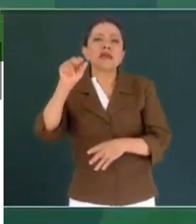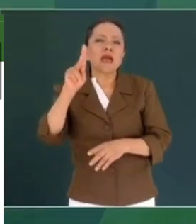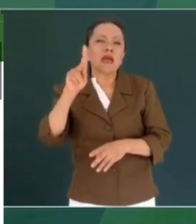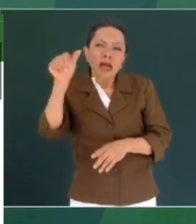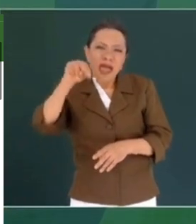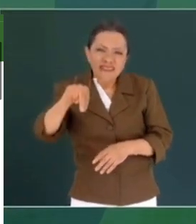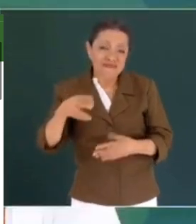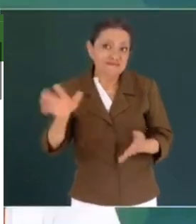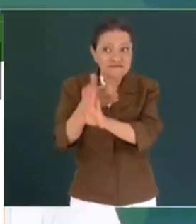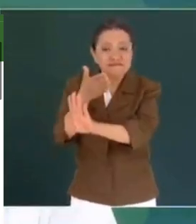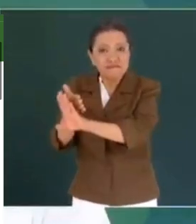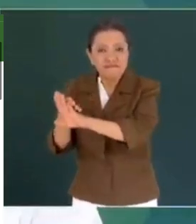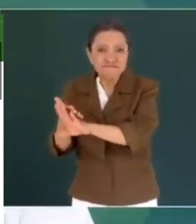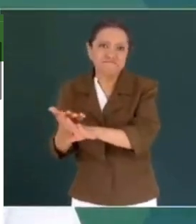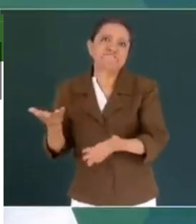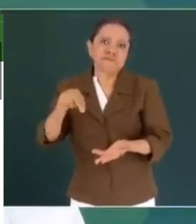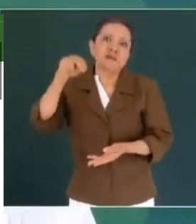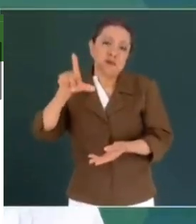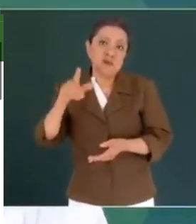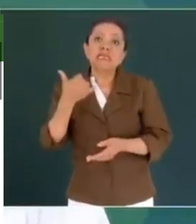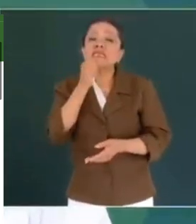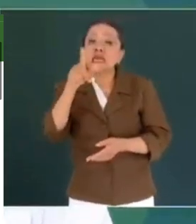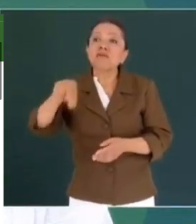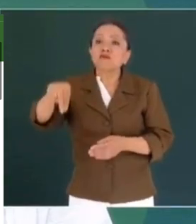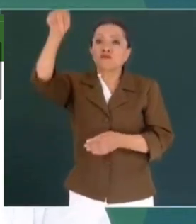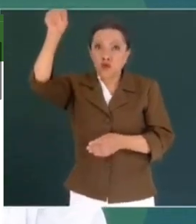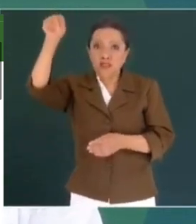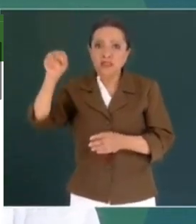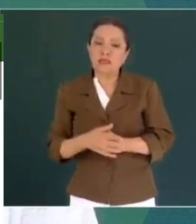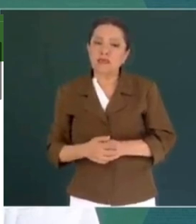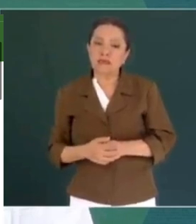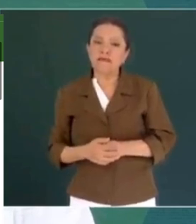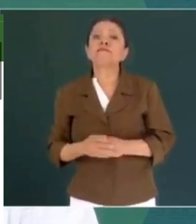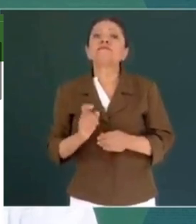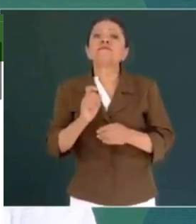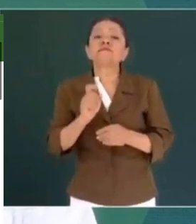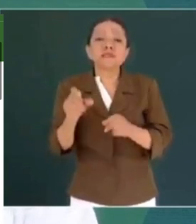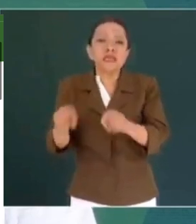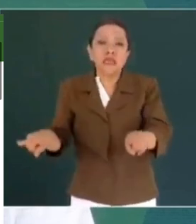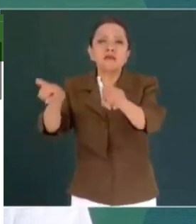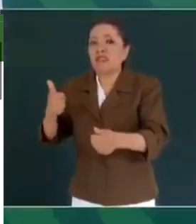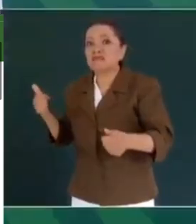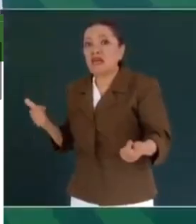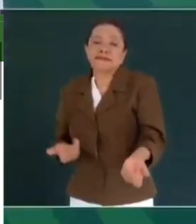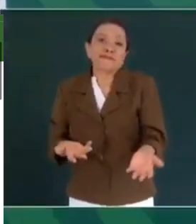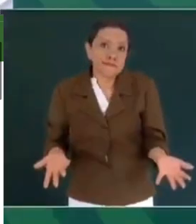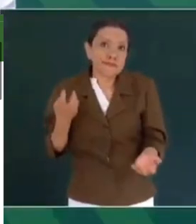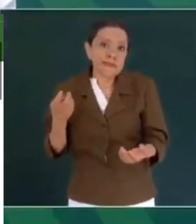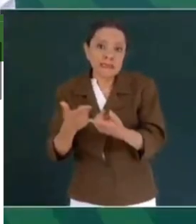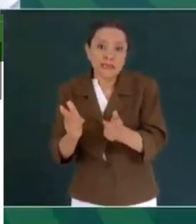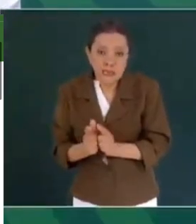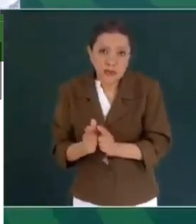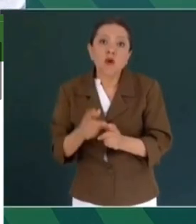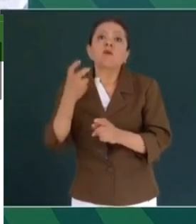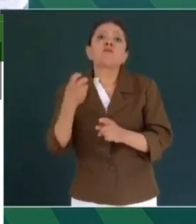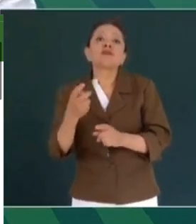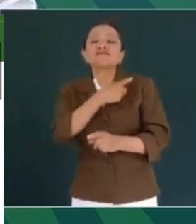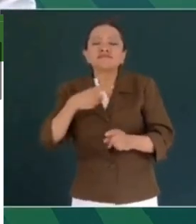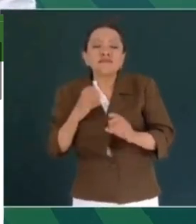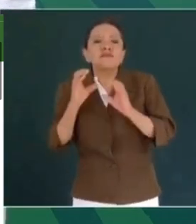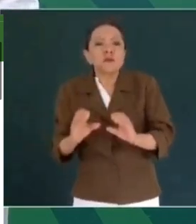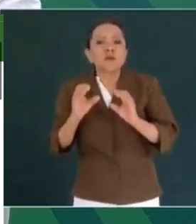Y además, al norte, que es de los mismos dueños de Reforma. Entonces hay que tener cuidado,